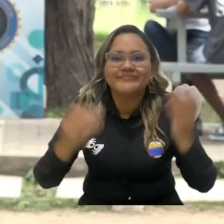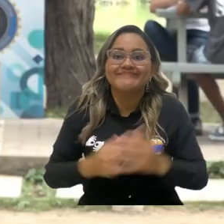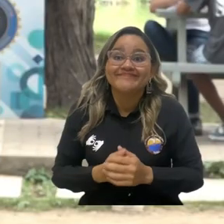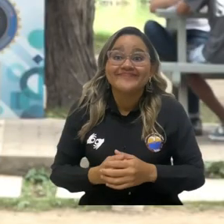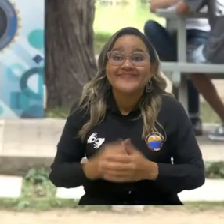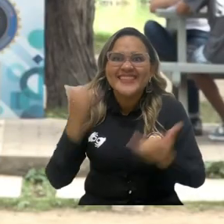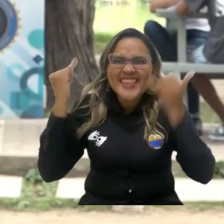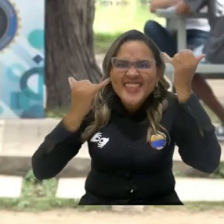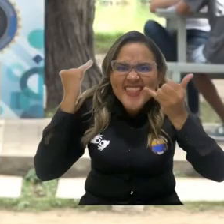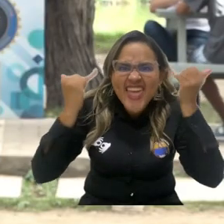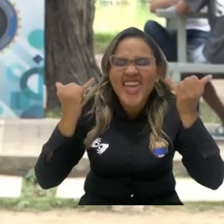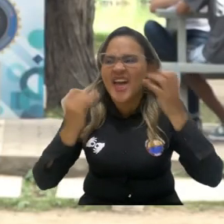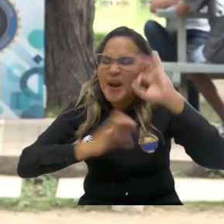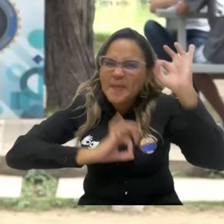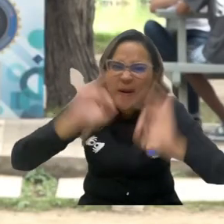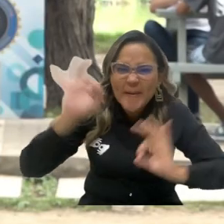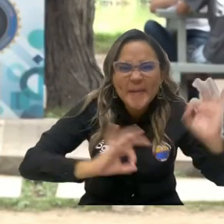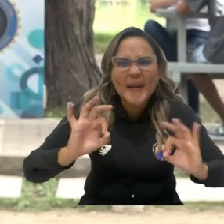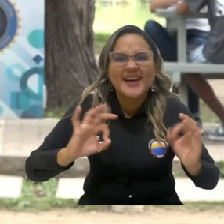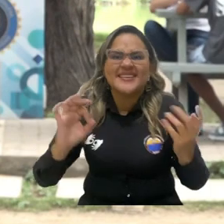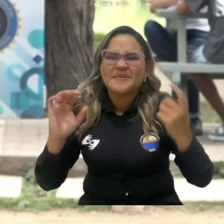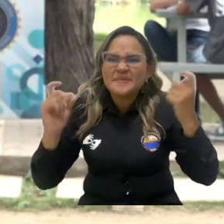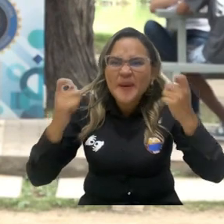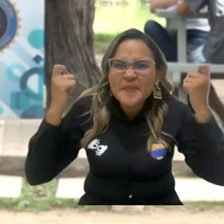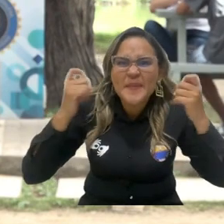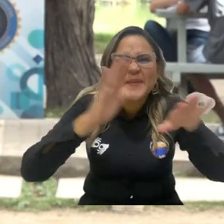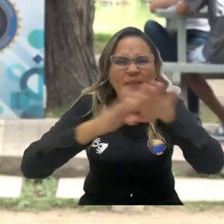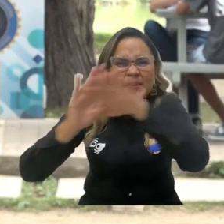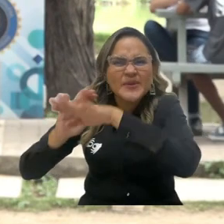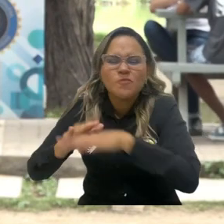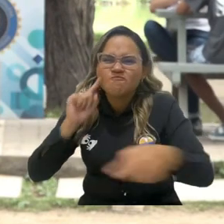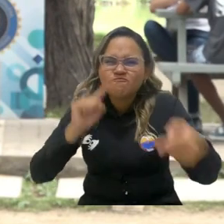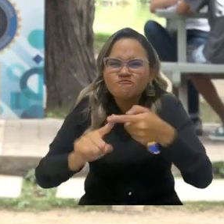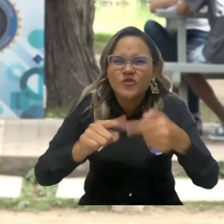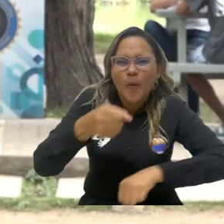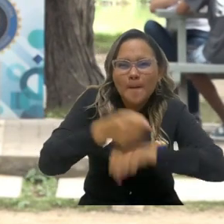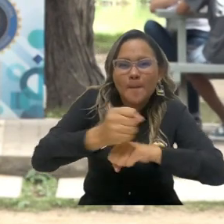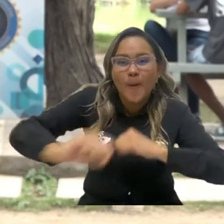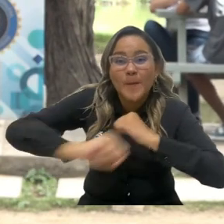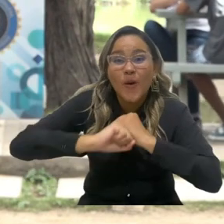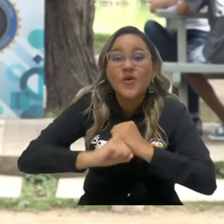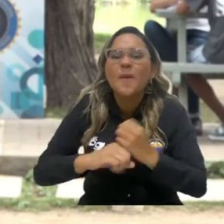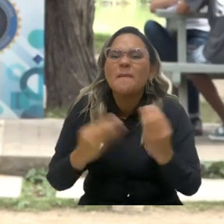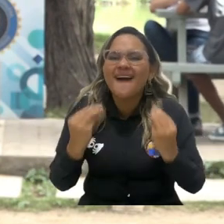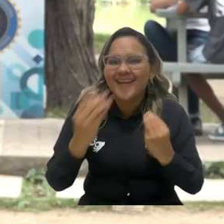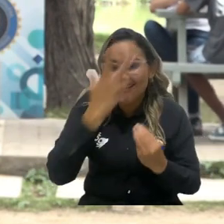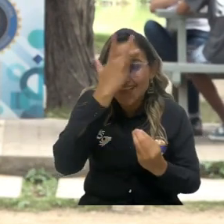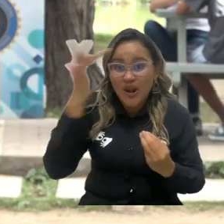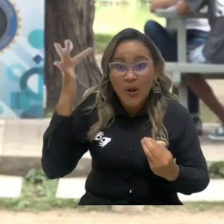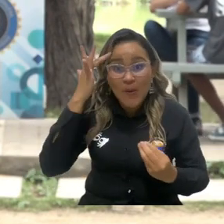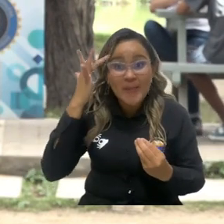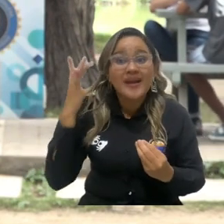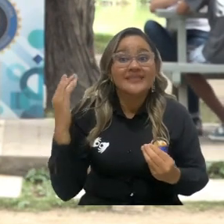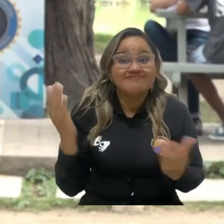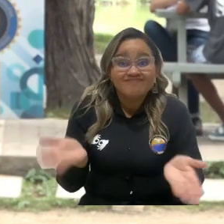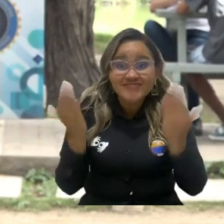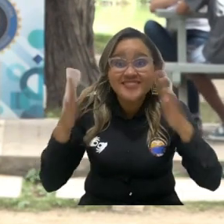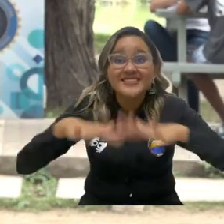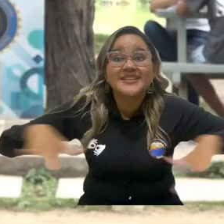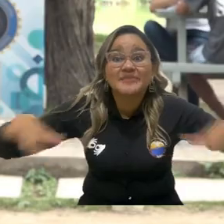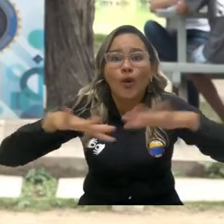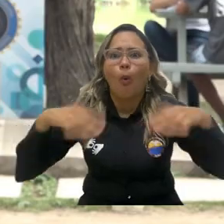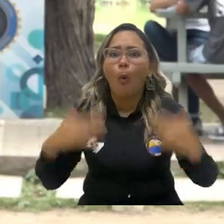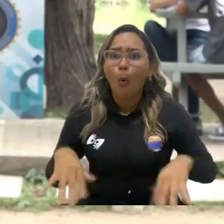Planificar, estructurar, construir, prevenir y promocionar contextos de apoyo que favorezcan la salud mental